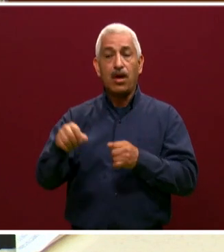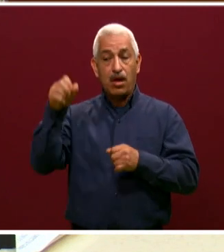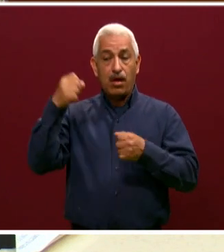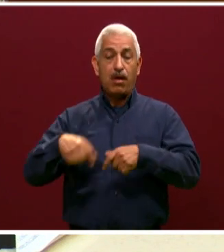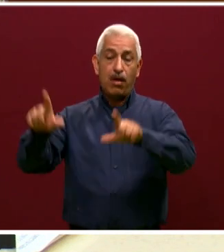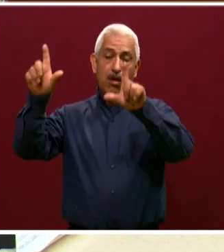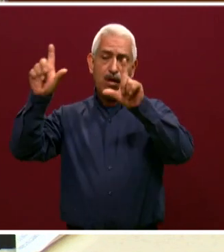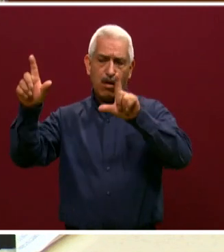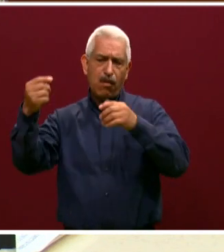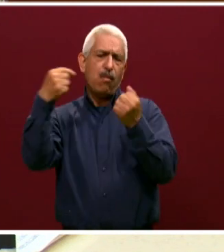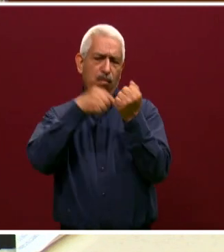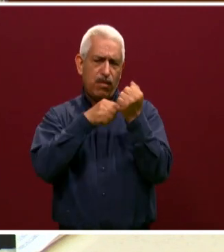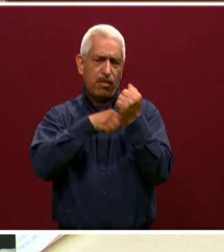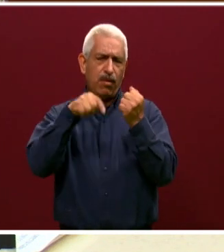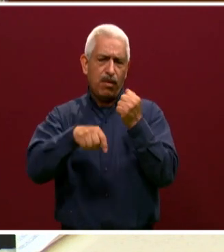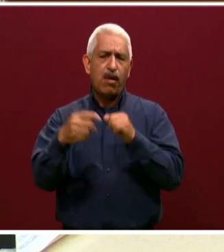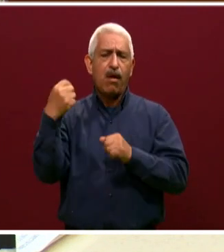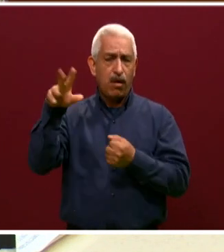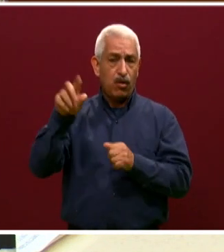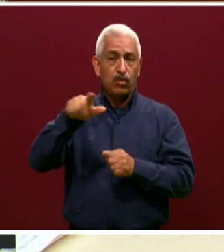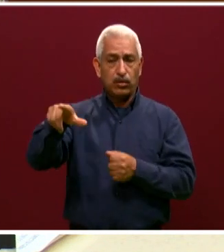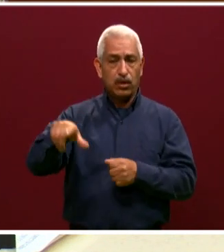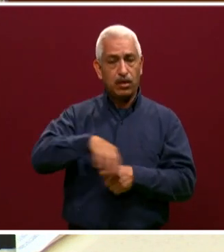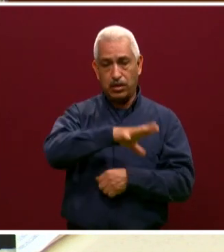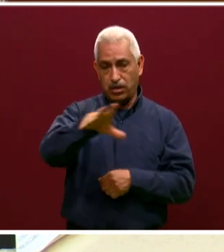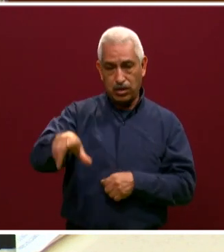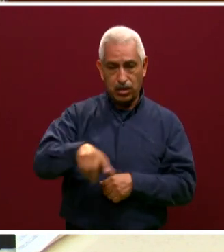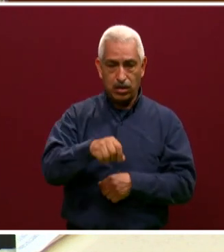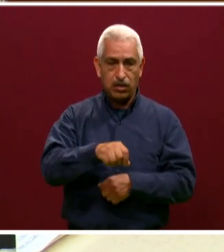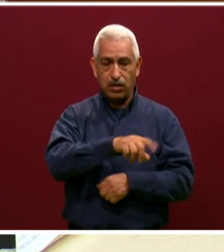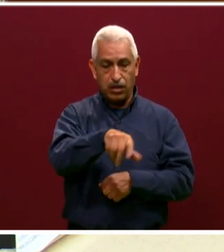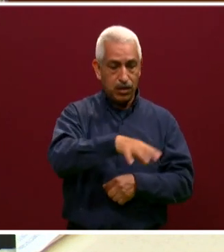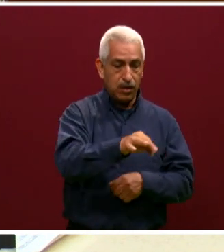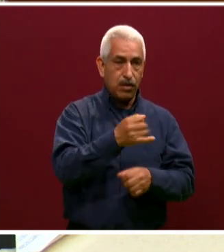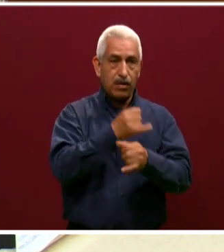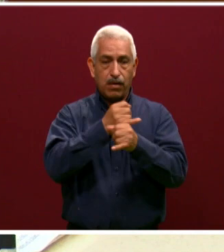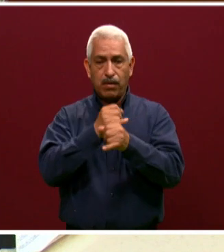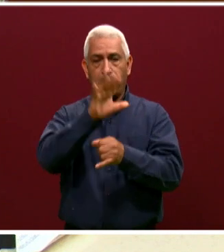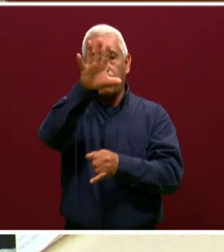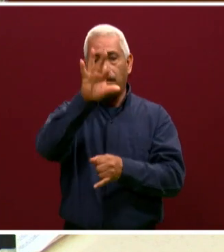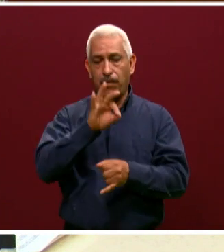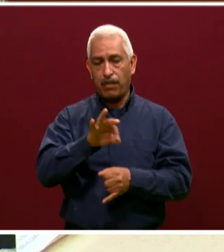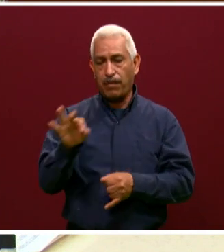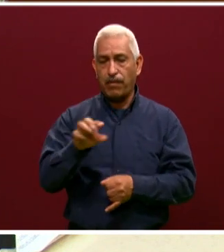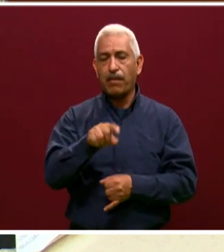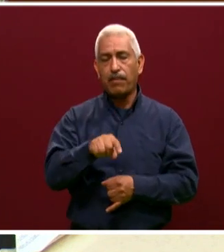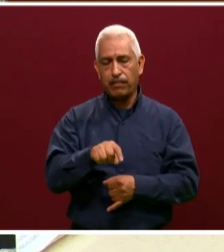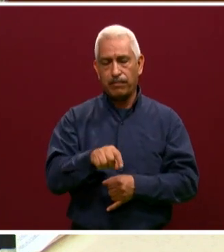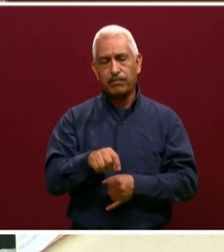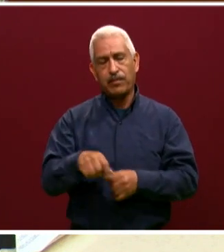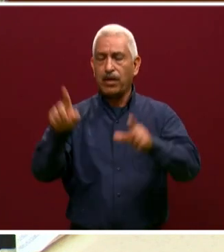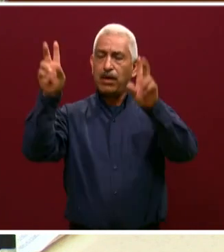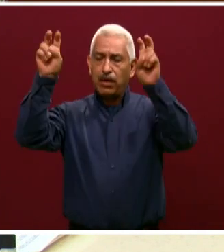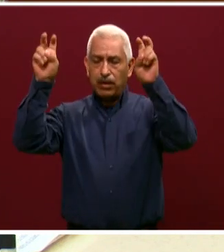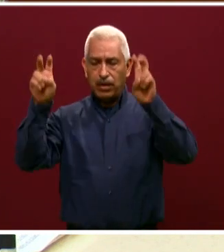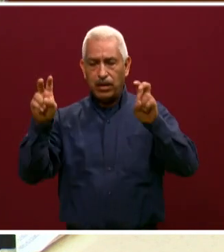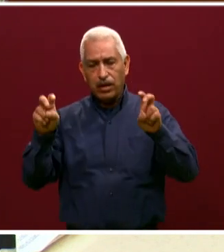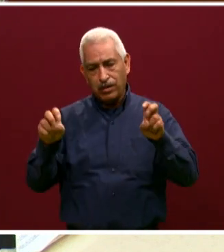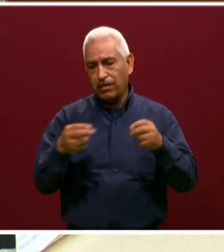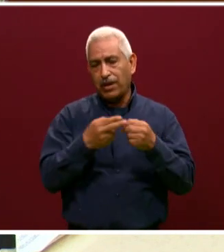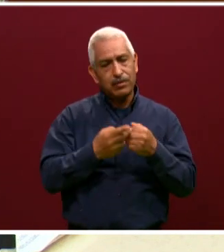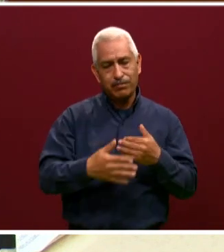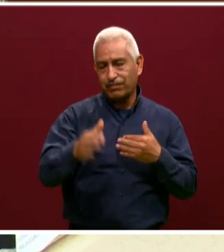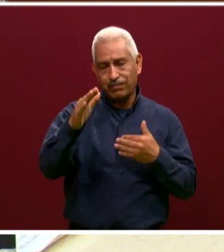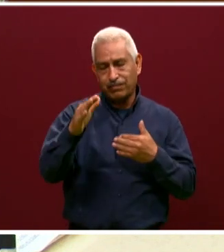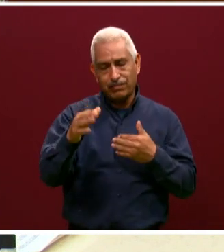de consulta para todos aquellos que necesiten algún tema en específico, como estos que estamos tratando en estos días, de las preinscripciones